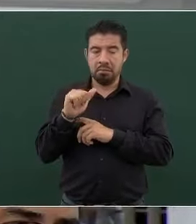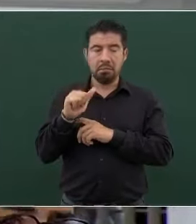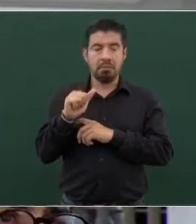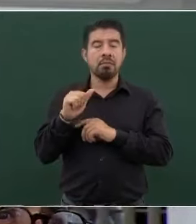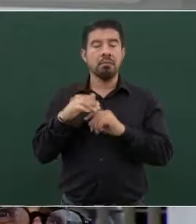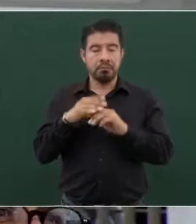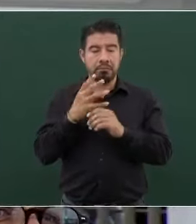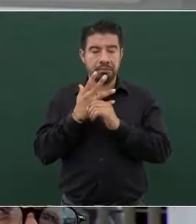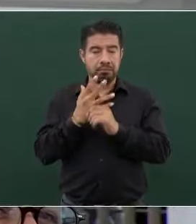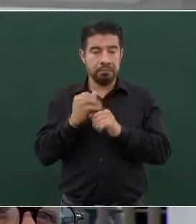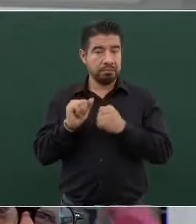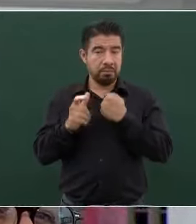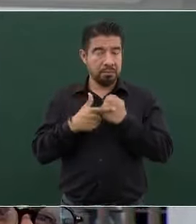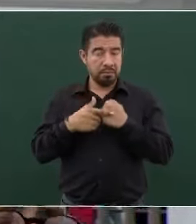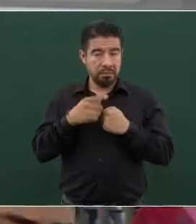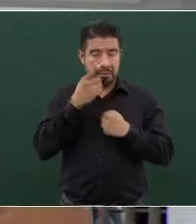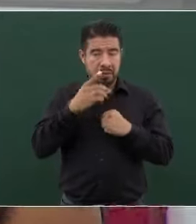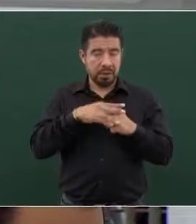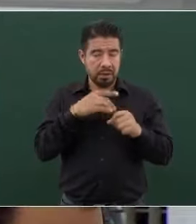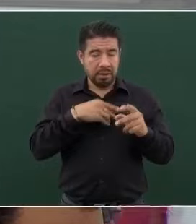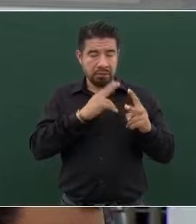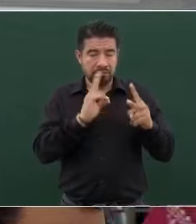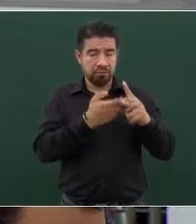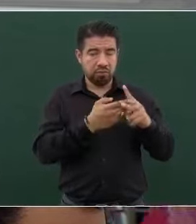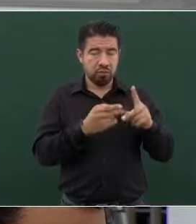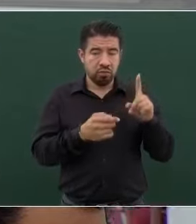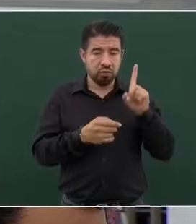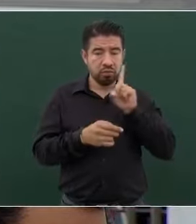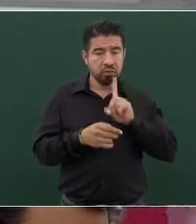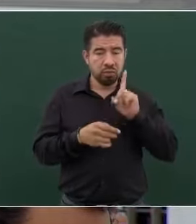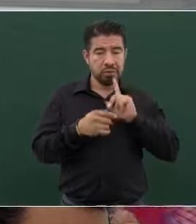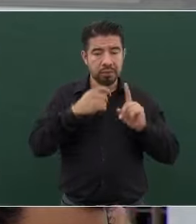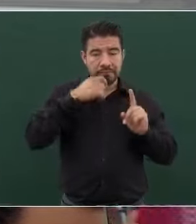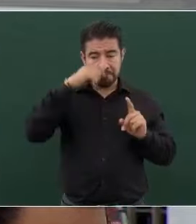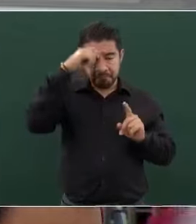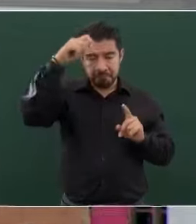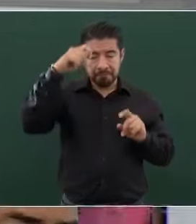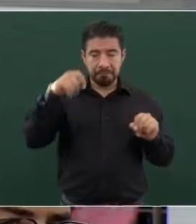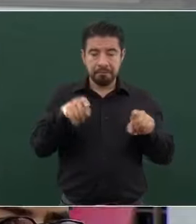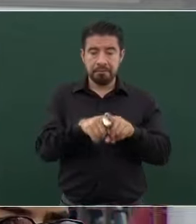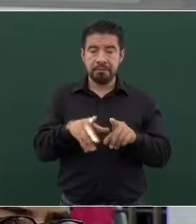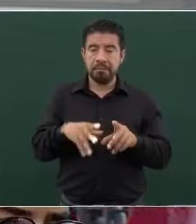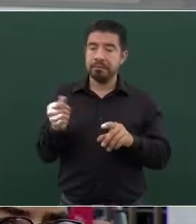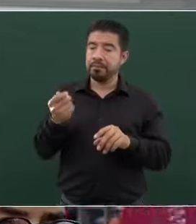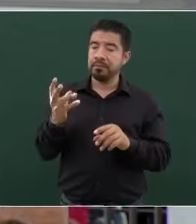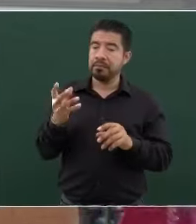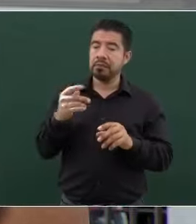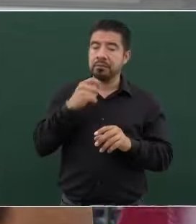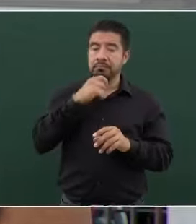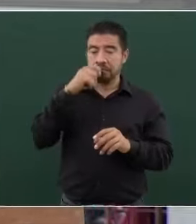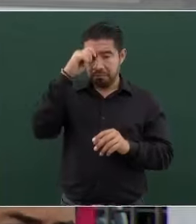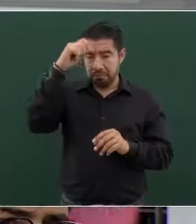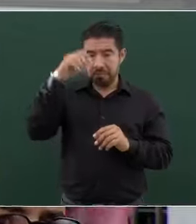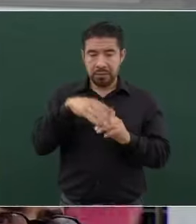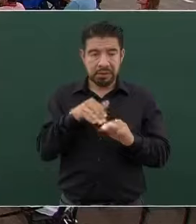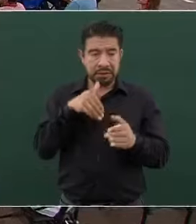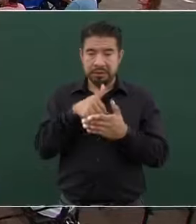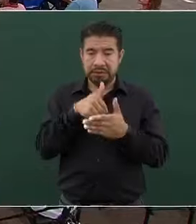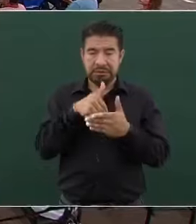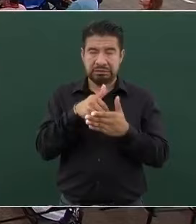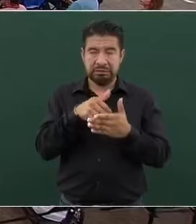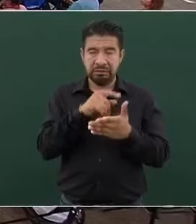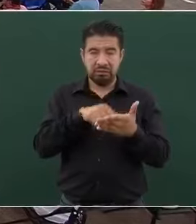tienen al respecto. No sé si también tuvieran ya una cifra actualizada de las agresiones que ha habido en contra de candidatos ya unos días de la elección.